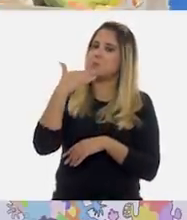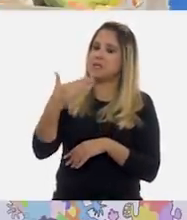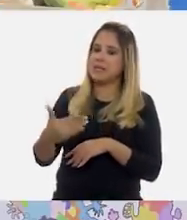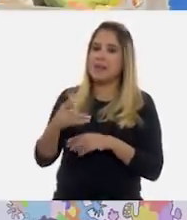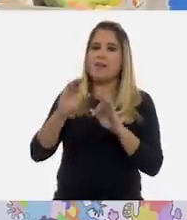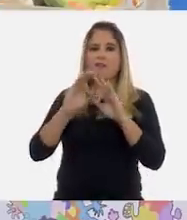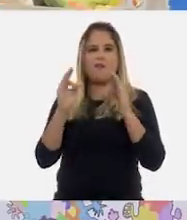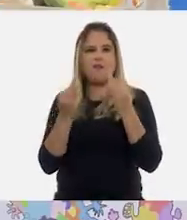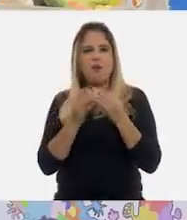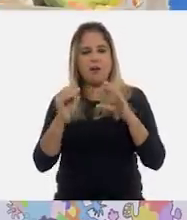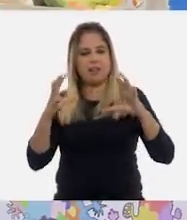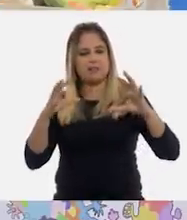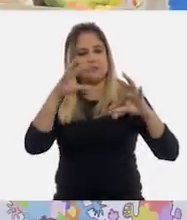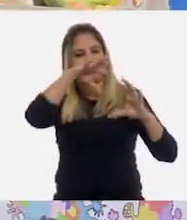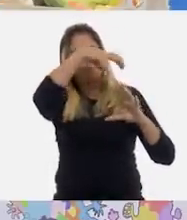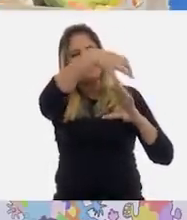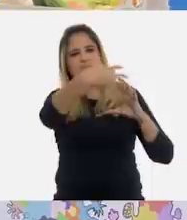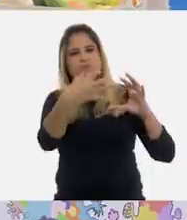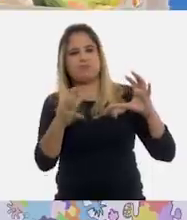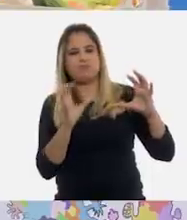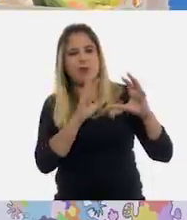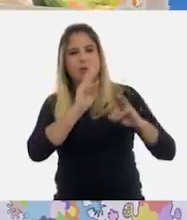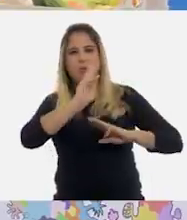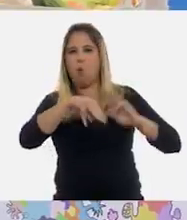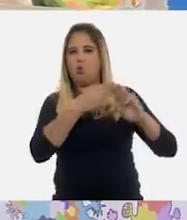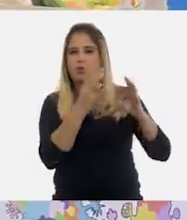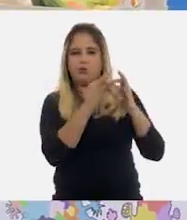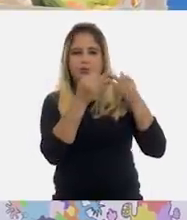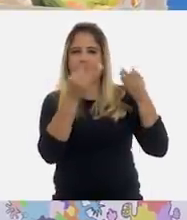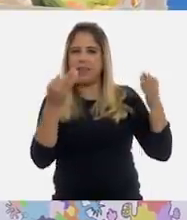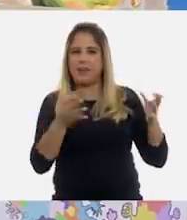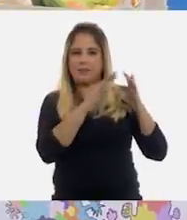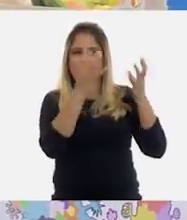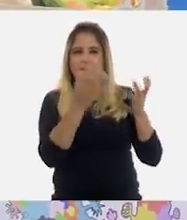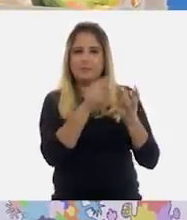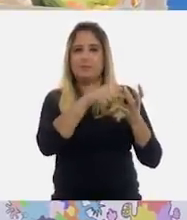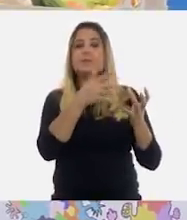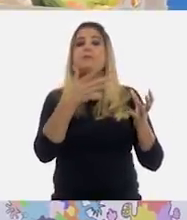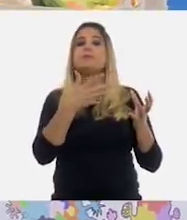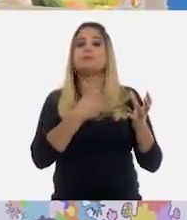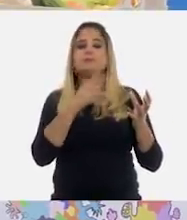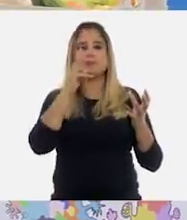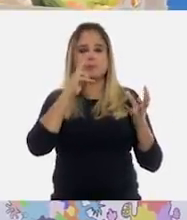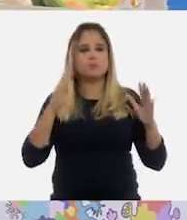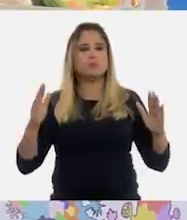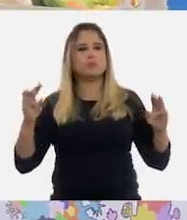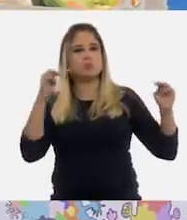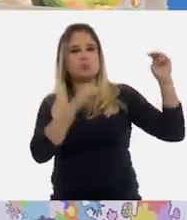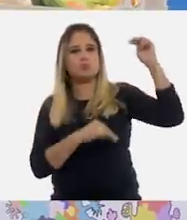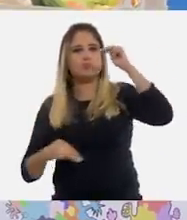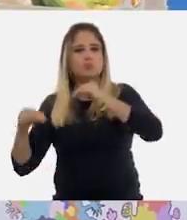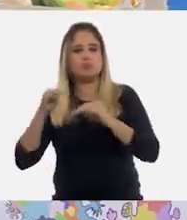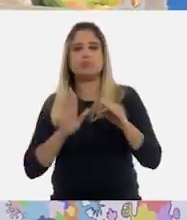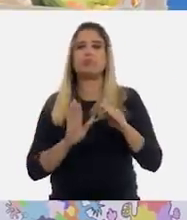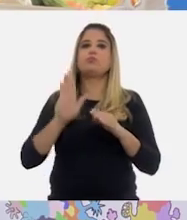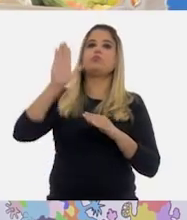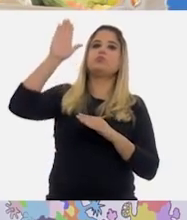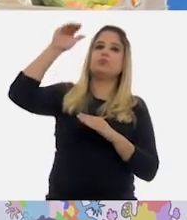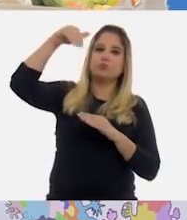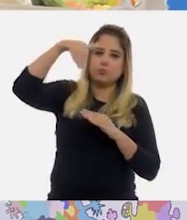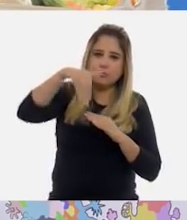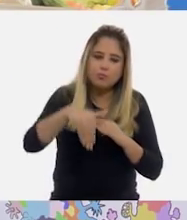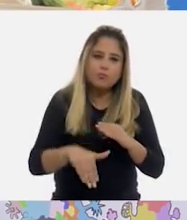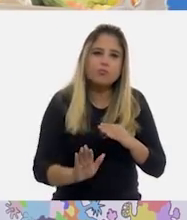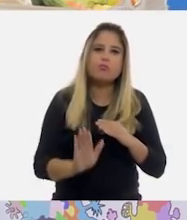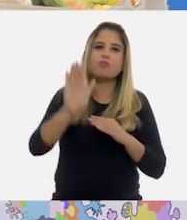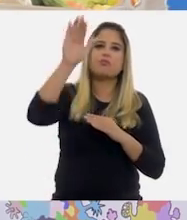Las formas de la superficie terrestre tienen que ver con la pendiente o inclinación, altitud y la forma